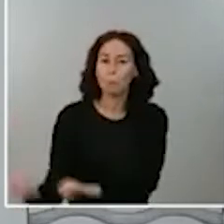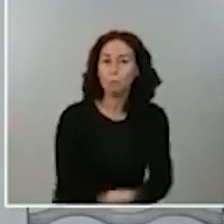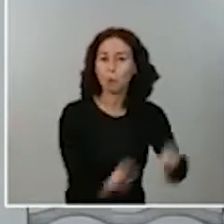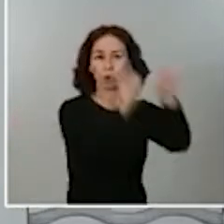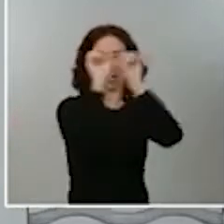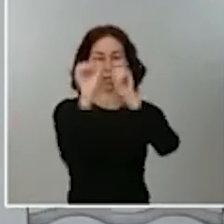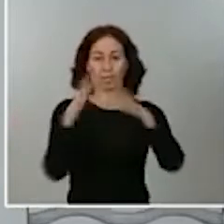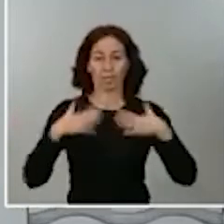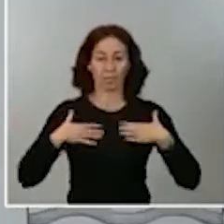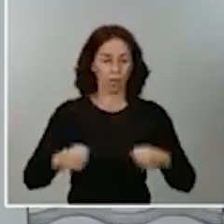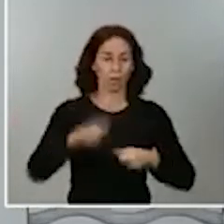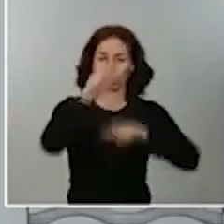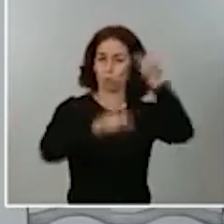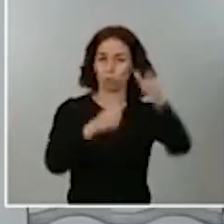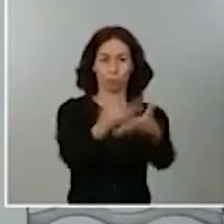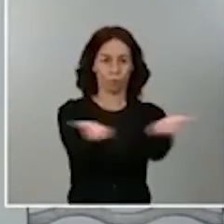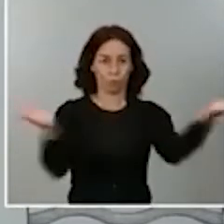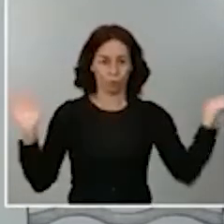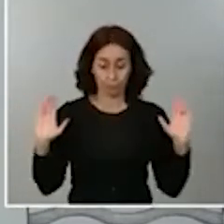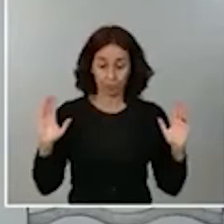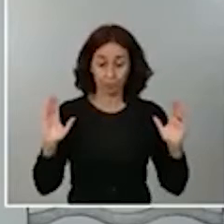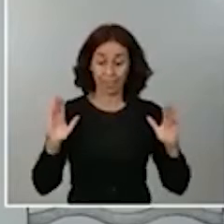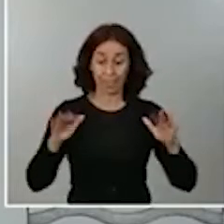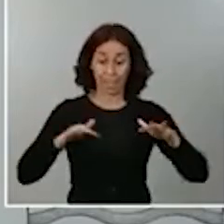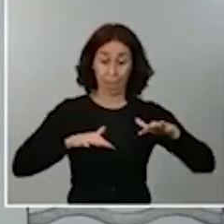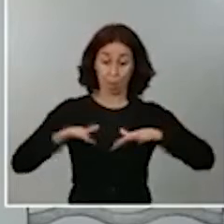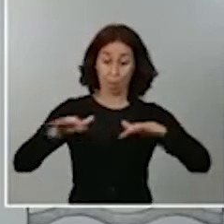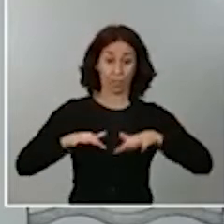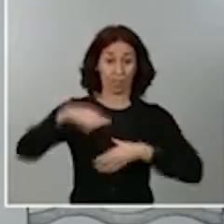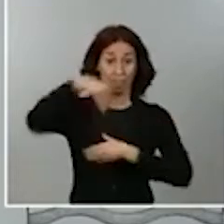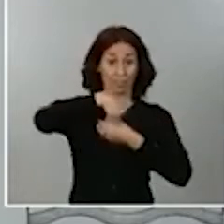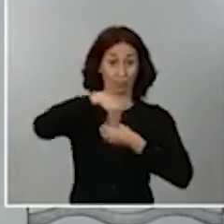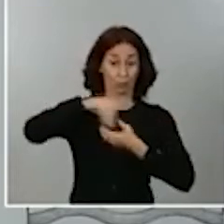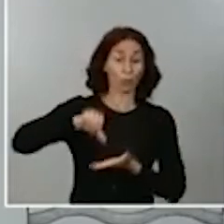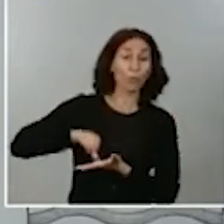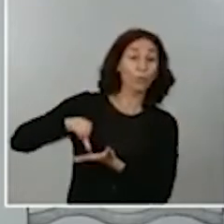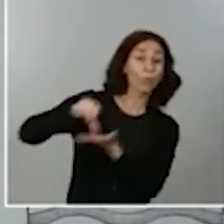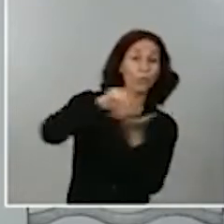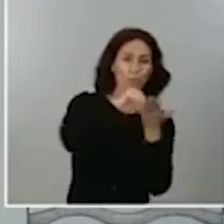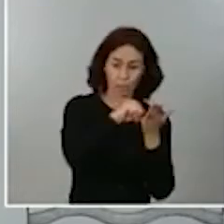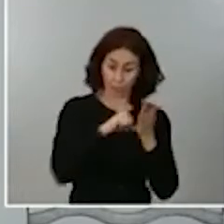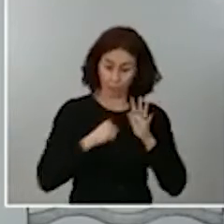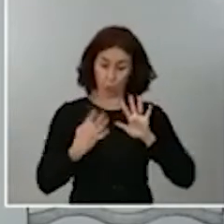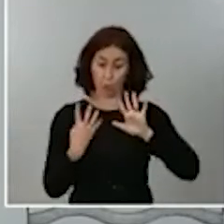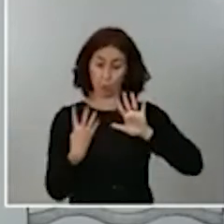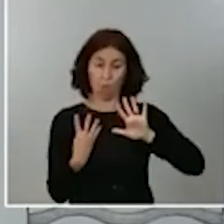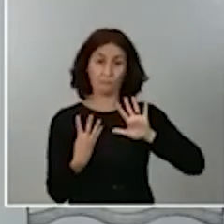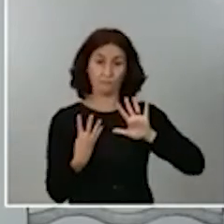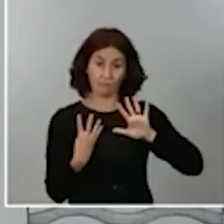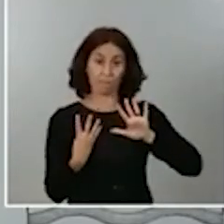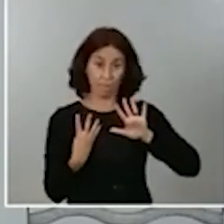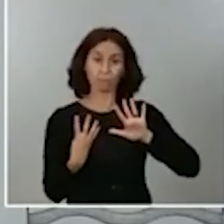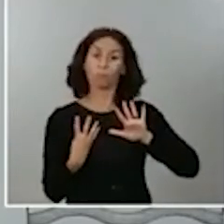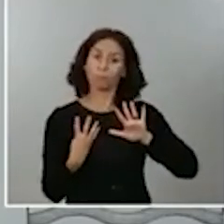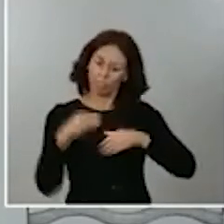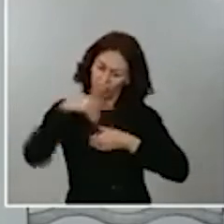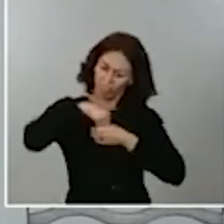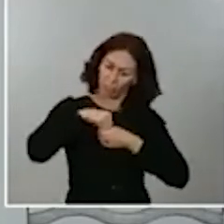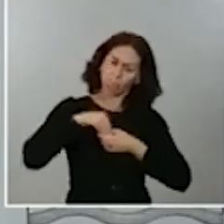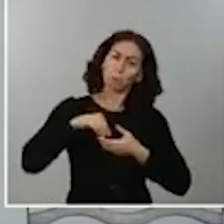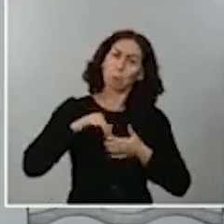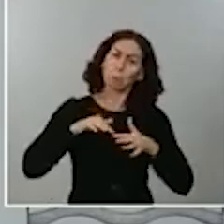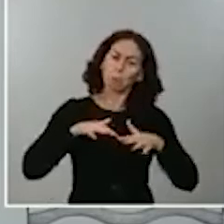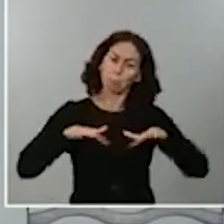Respecto a la movilidad dentro de las ciudades, sí, la movilidad dentro de las nueve ciudades que he mencionado se puede producir, hay una recomendación de